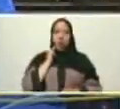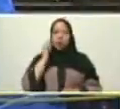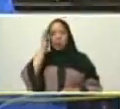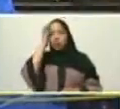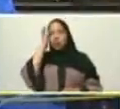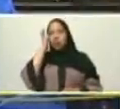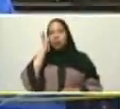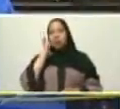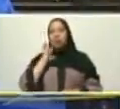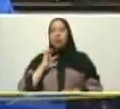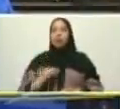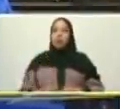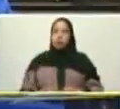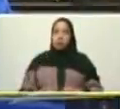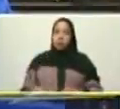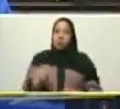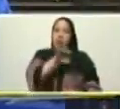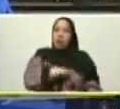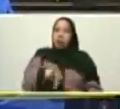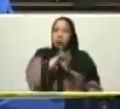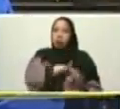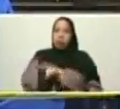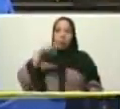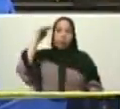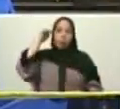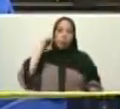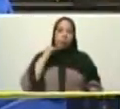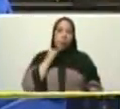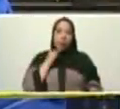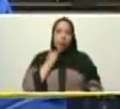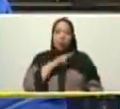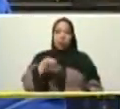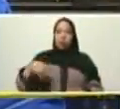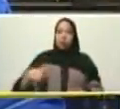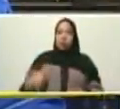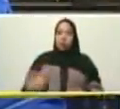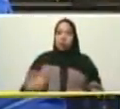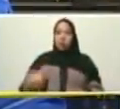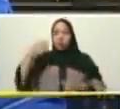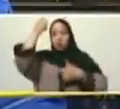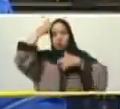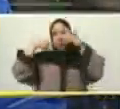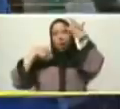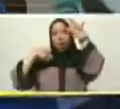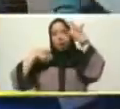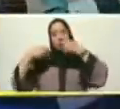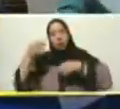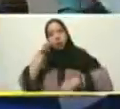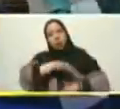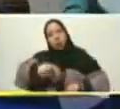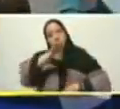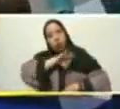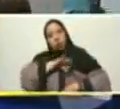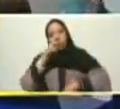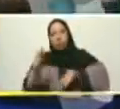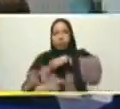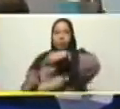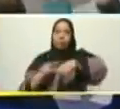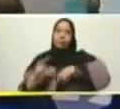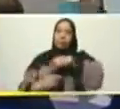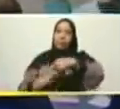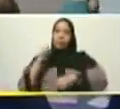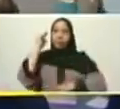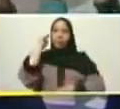el camino del socialismo bolivariado de nuestro padre Hugo Chávez por el cual hemos dado y